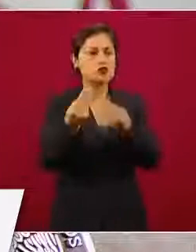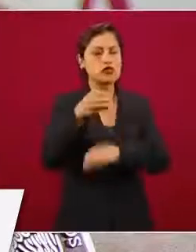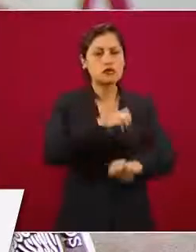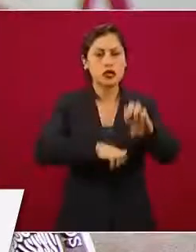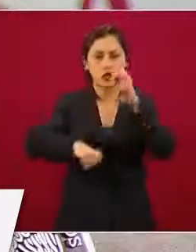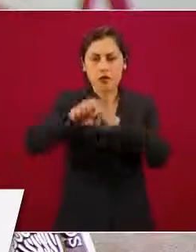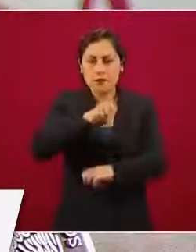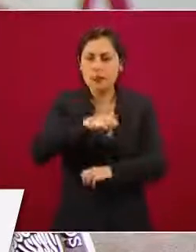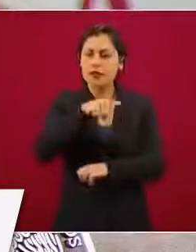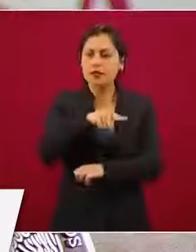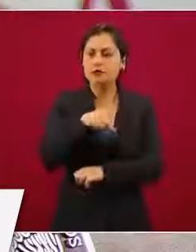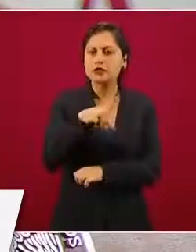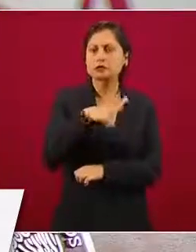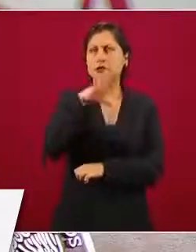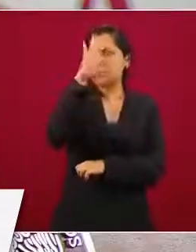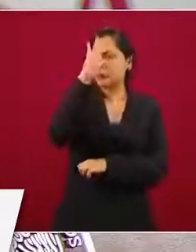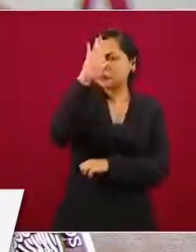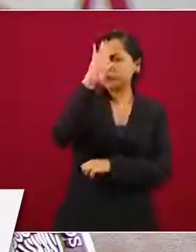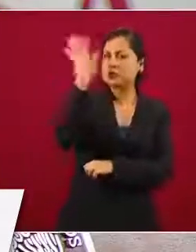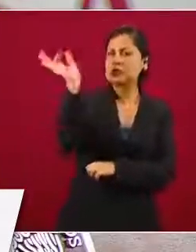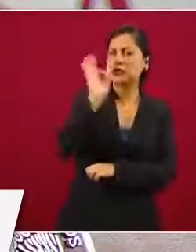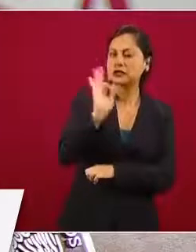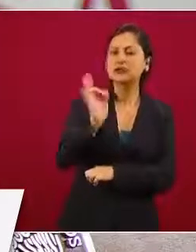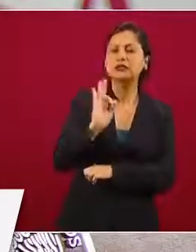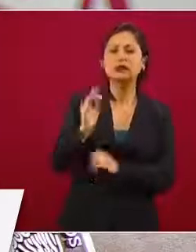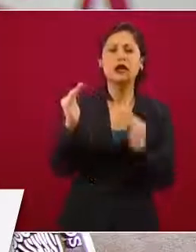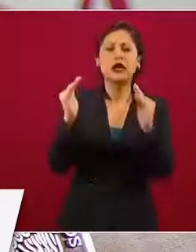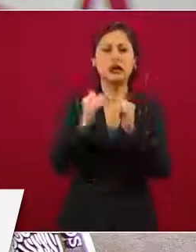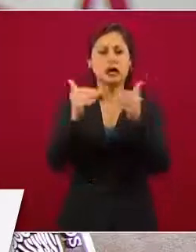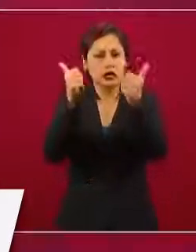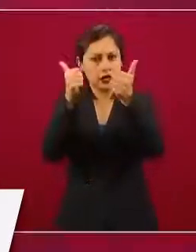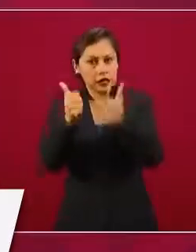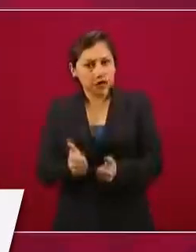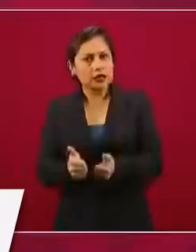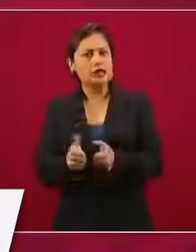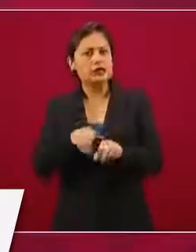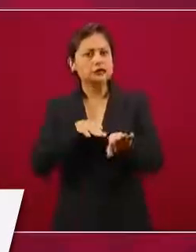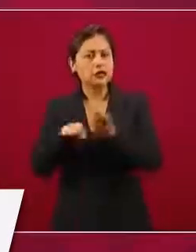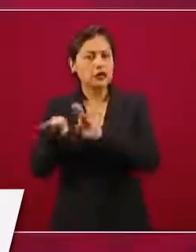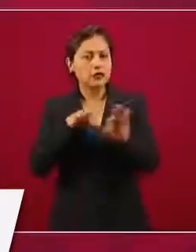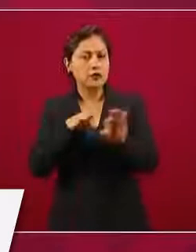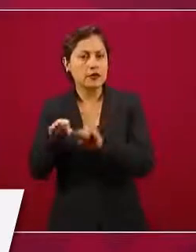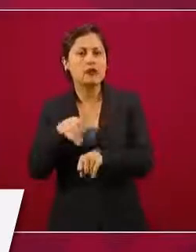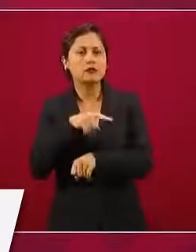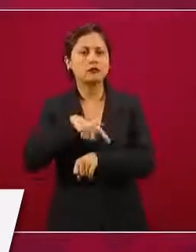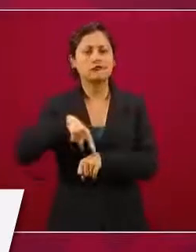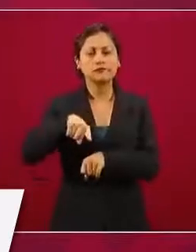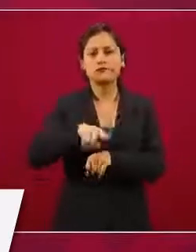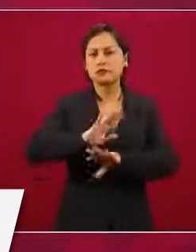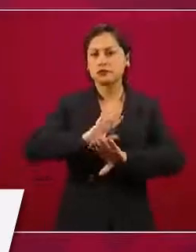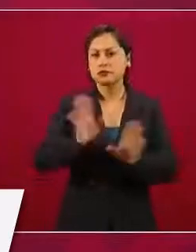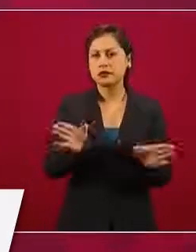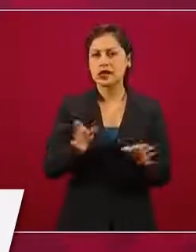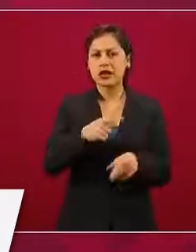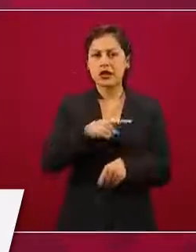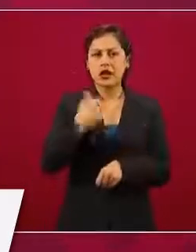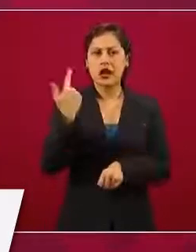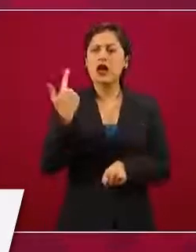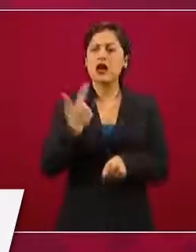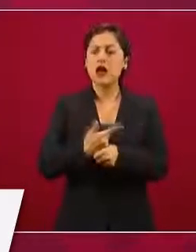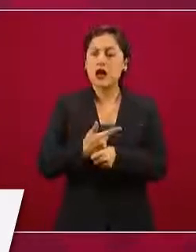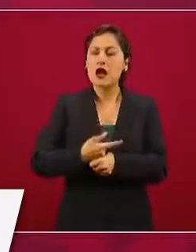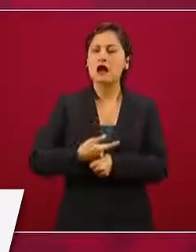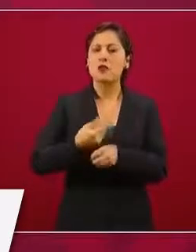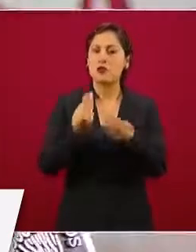canales de comunicación y los ha venido fortaleciendo, demostrando que se pueden hacer muchos trabajos a distancia, no